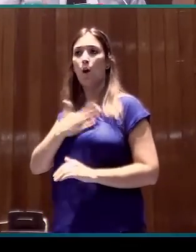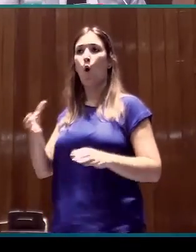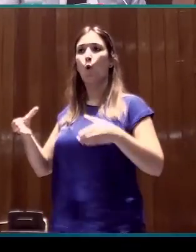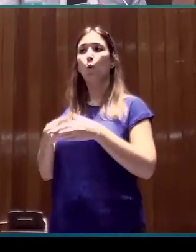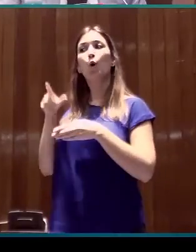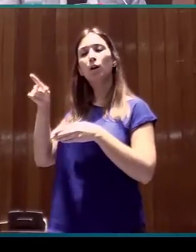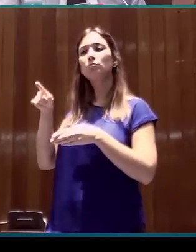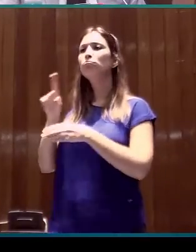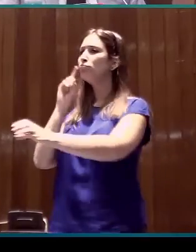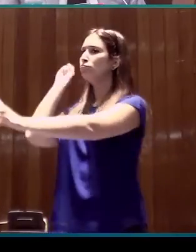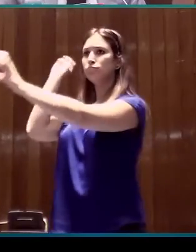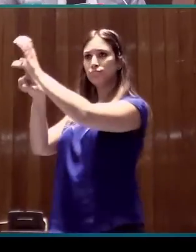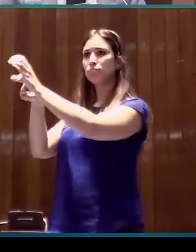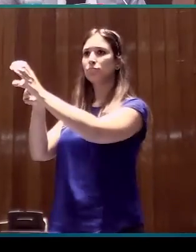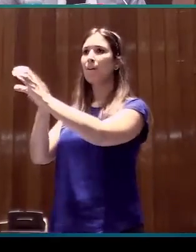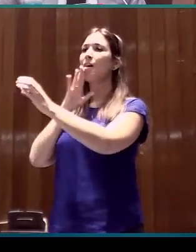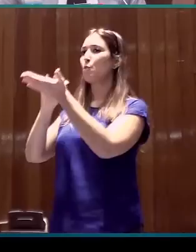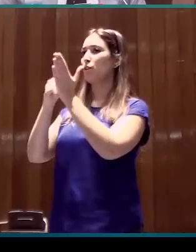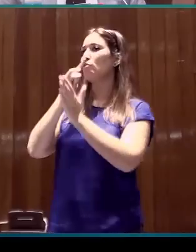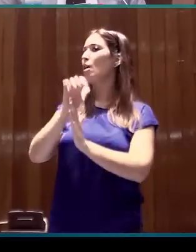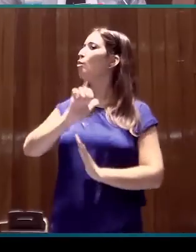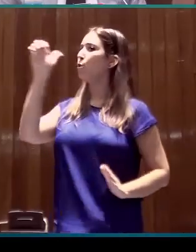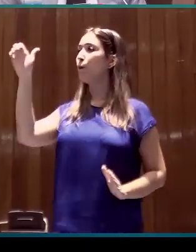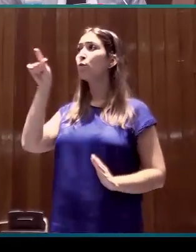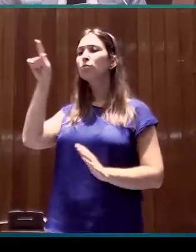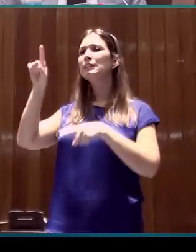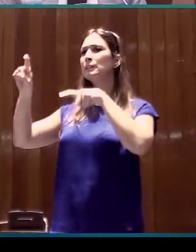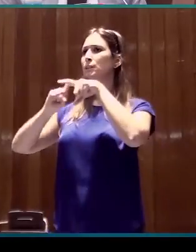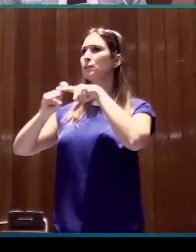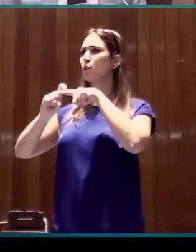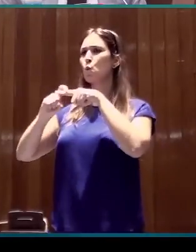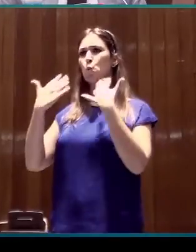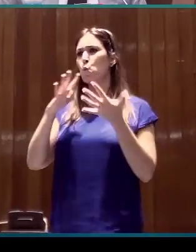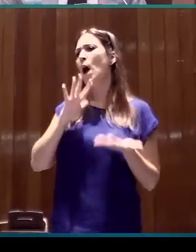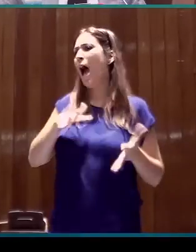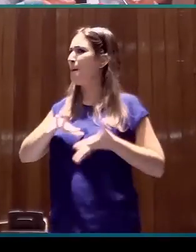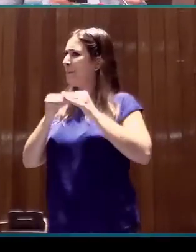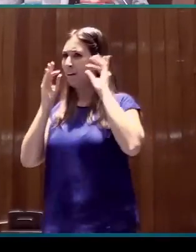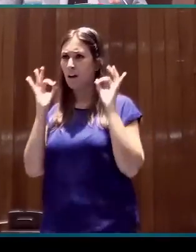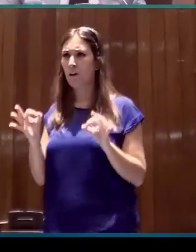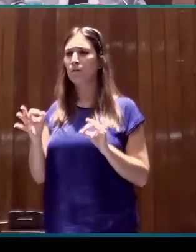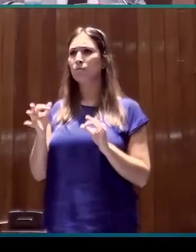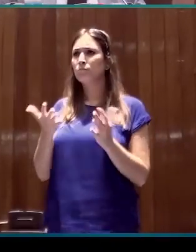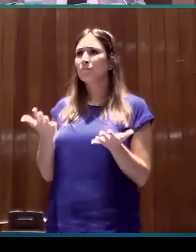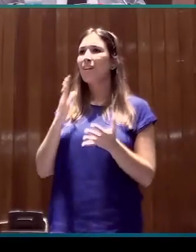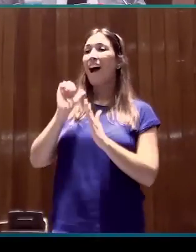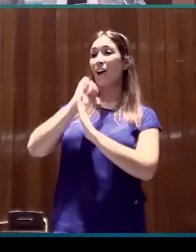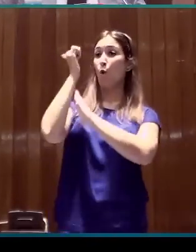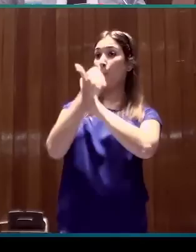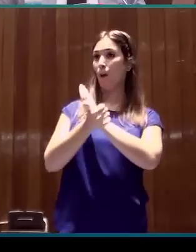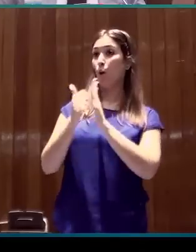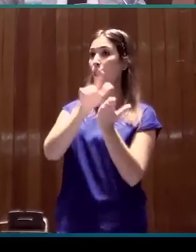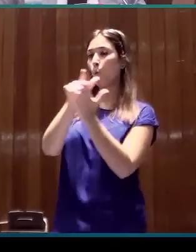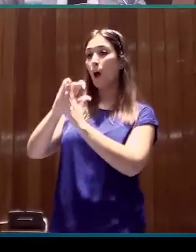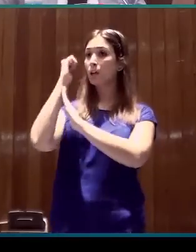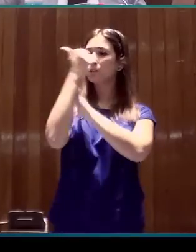participa en ese proyecto y que tiene un carácter realmente aplicado, es decir, cómo adaptar el marco europeo de las lenguas